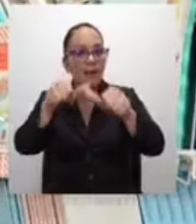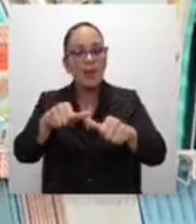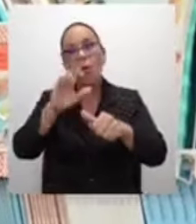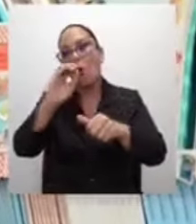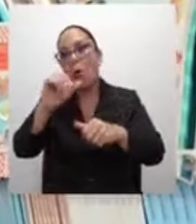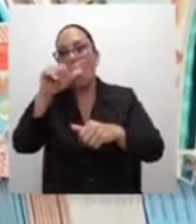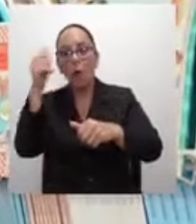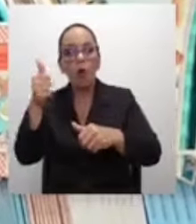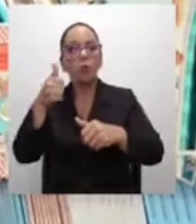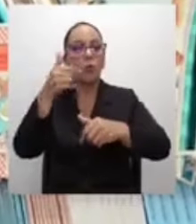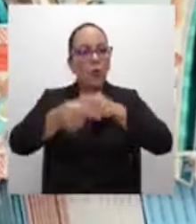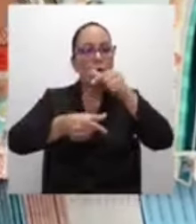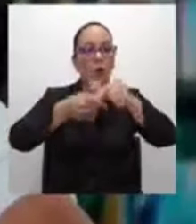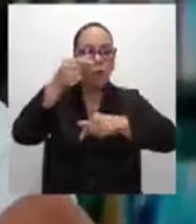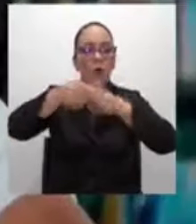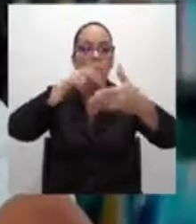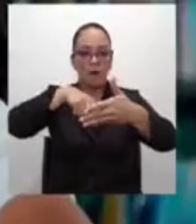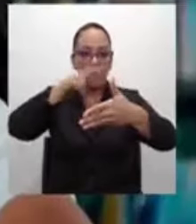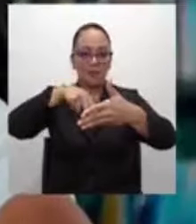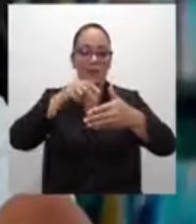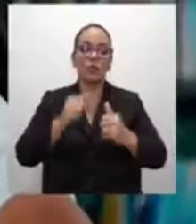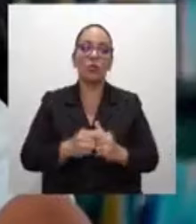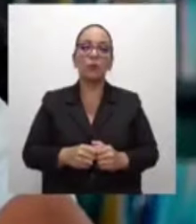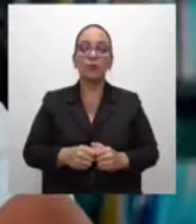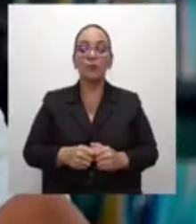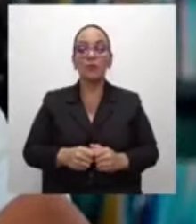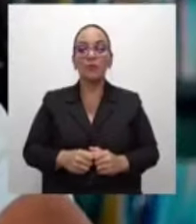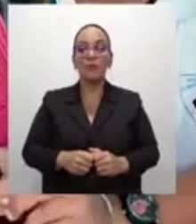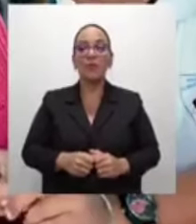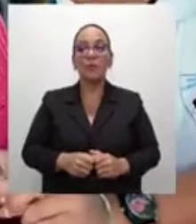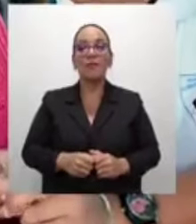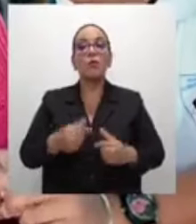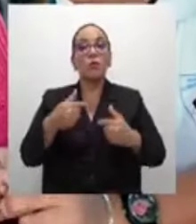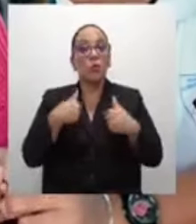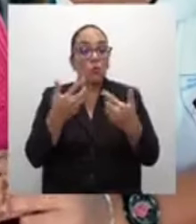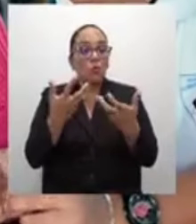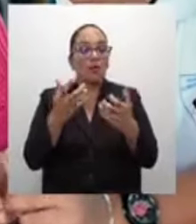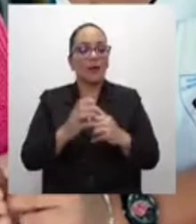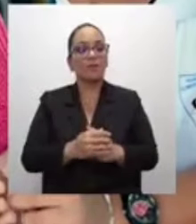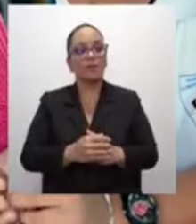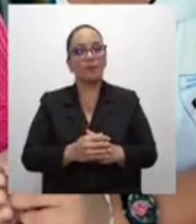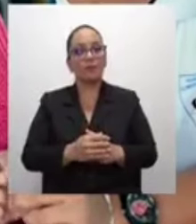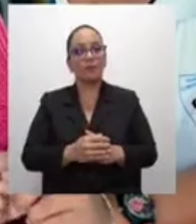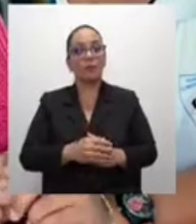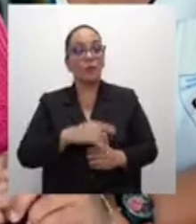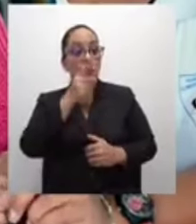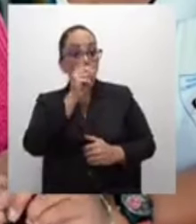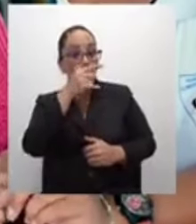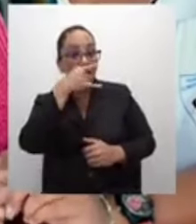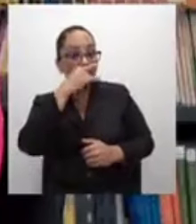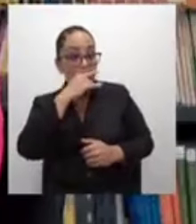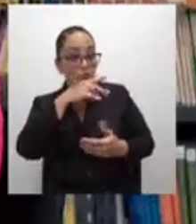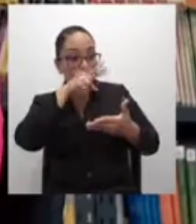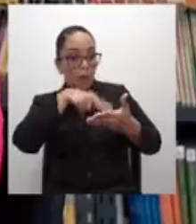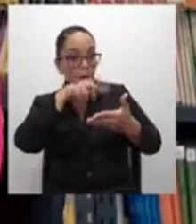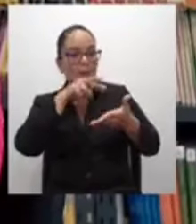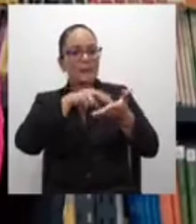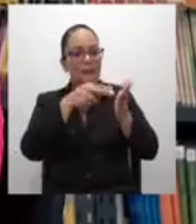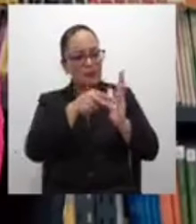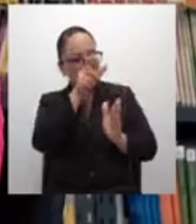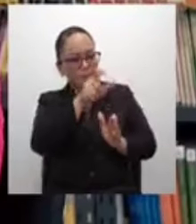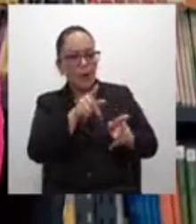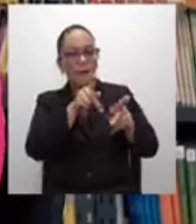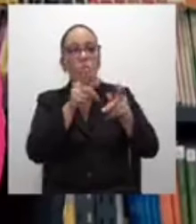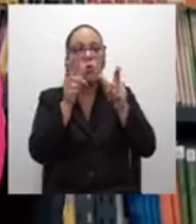Podemos ir leyendo poco a poco y por qué uno quiere. Un niño que es muy lector es muy curioso. Es un chico que